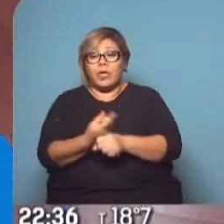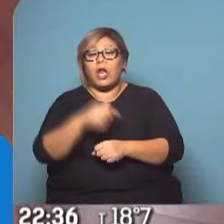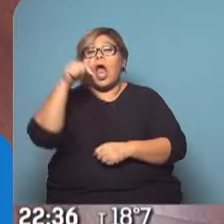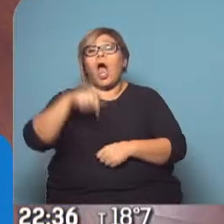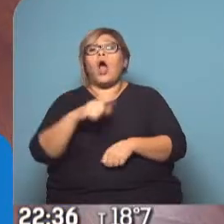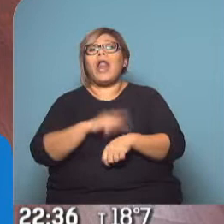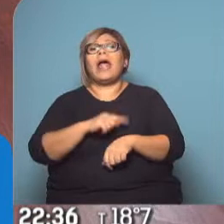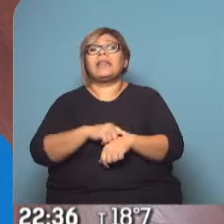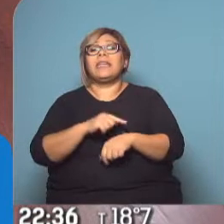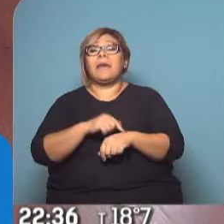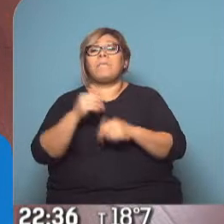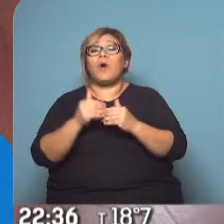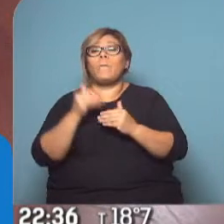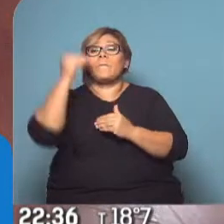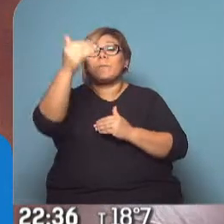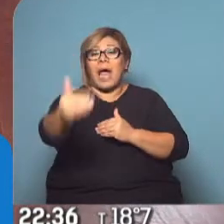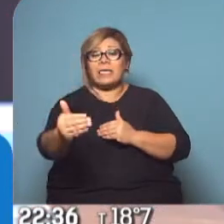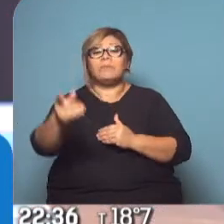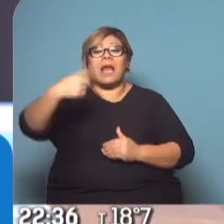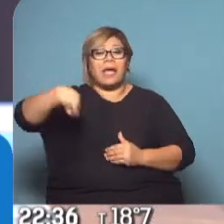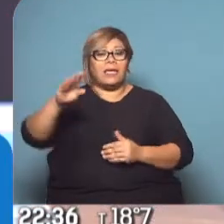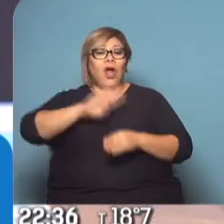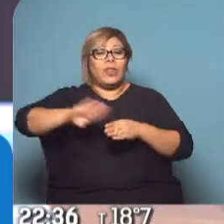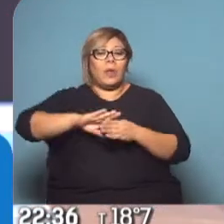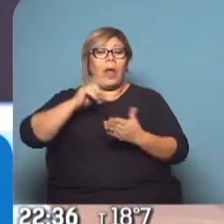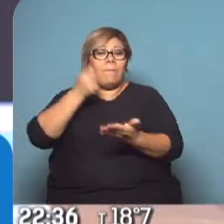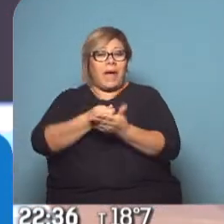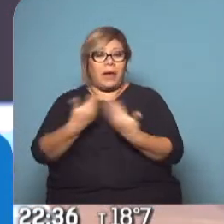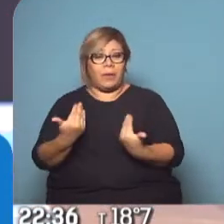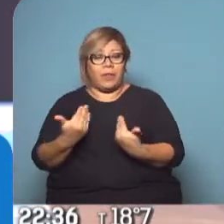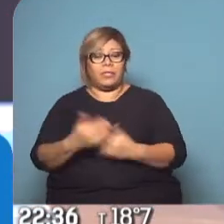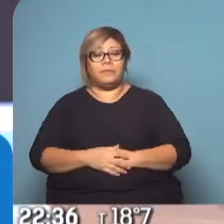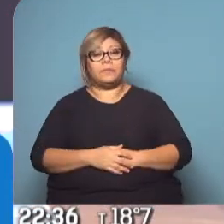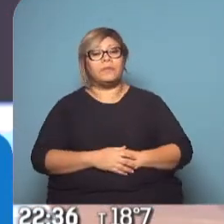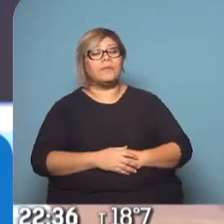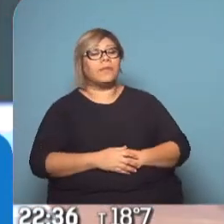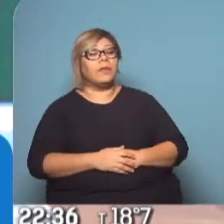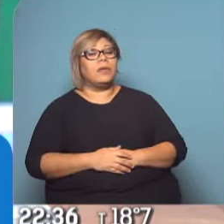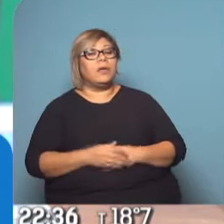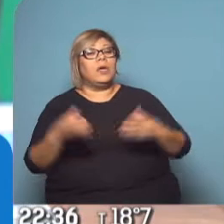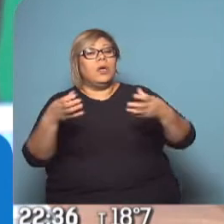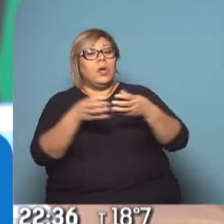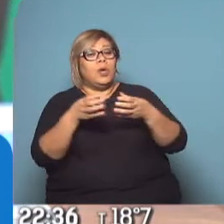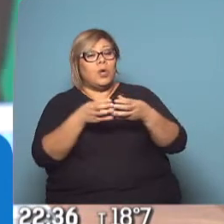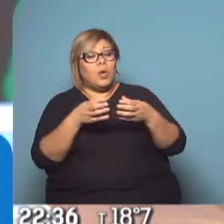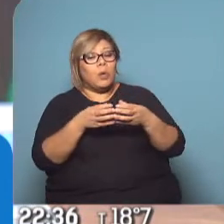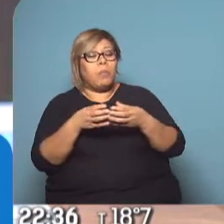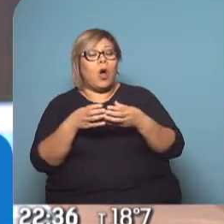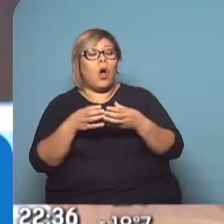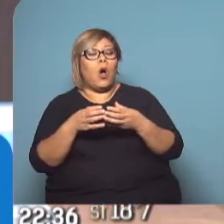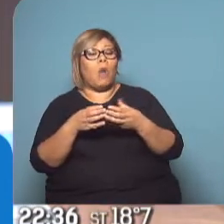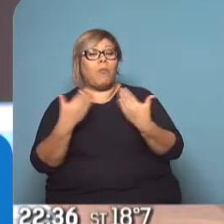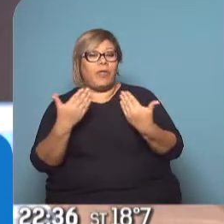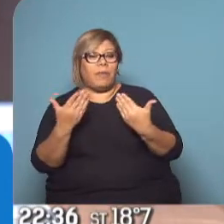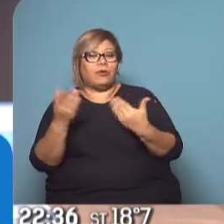Unidas Podemos viene de una crisis, una crisis interna que comenzó con Inés Montero y con Pablo Iglesias,